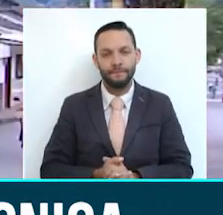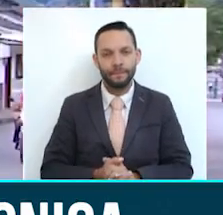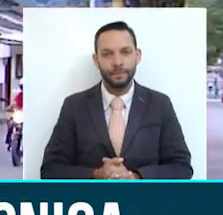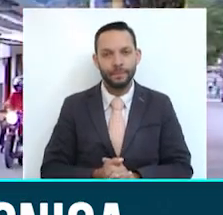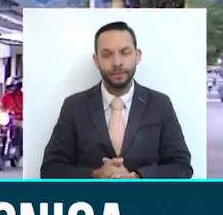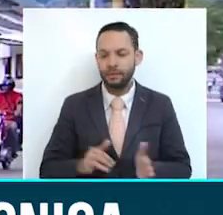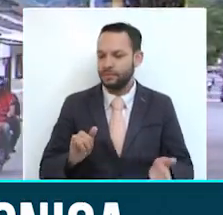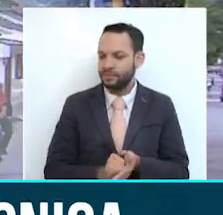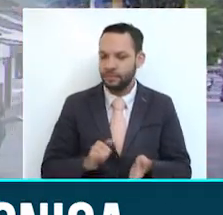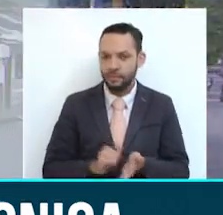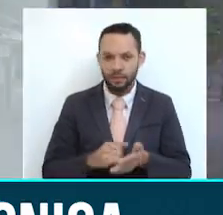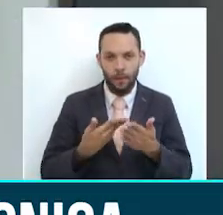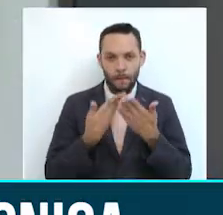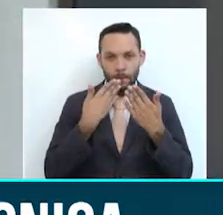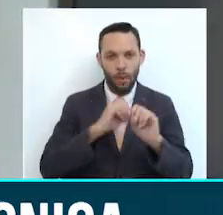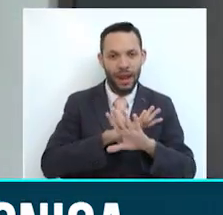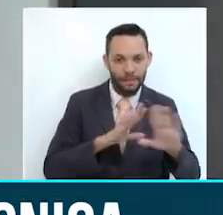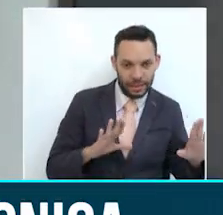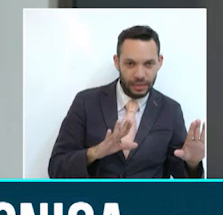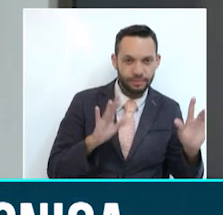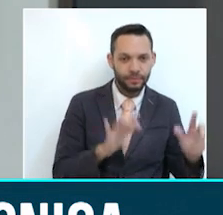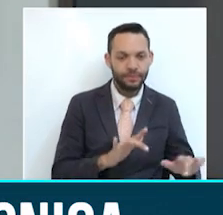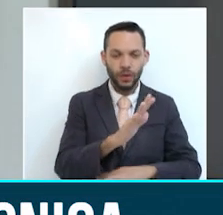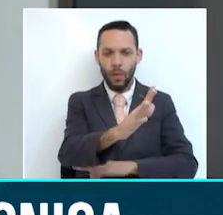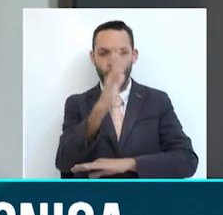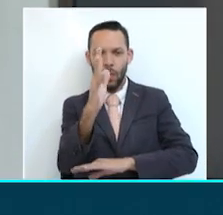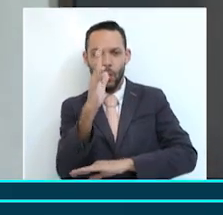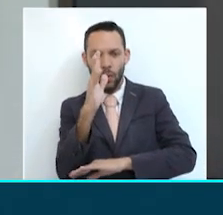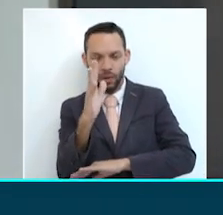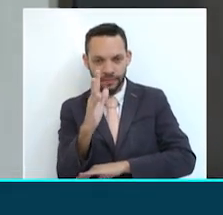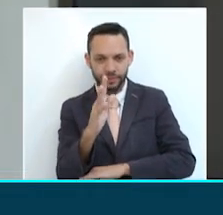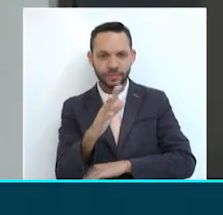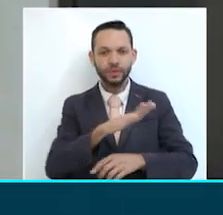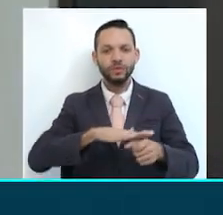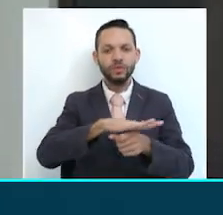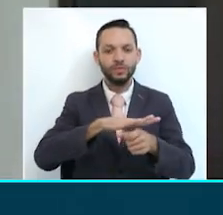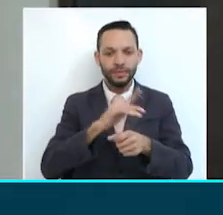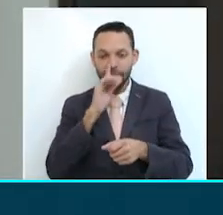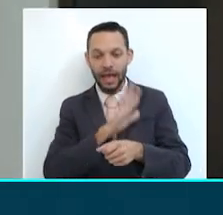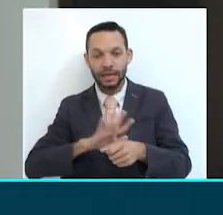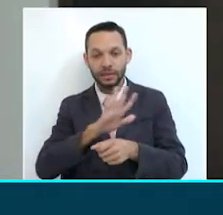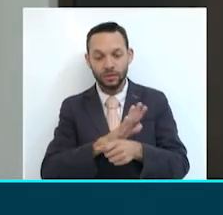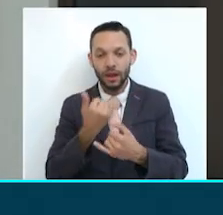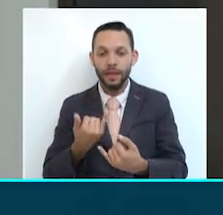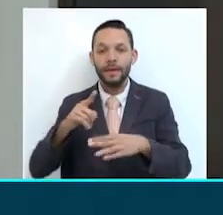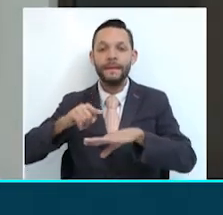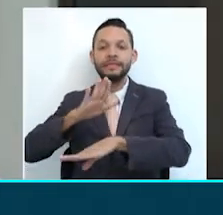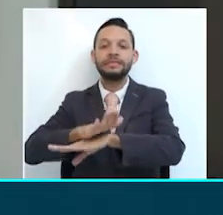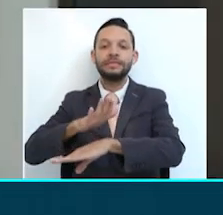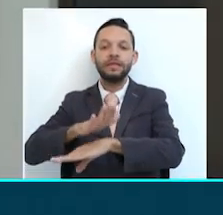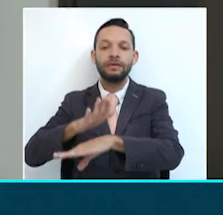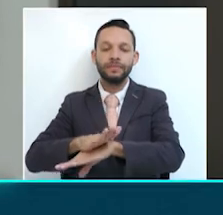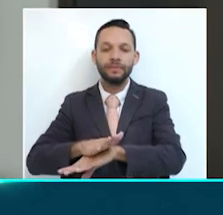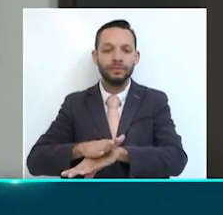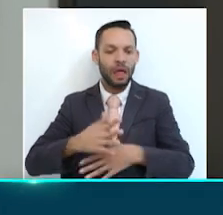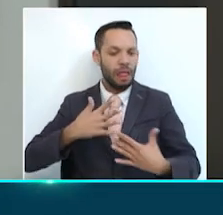Tenemos en la mañana el ciclo de conferencias con conferencistas locales y nacionales y en la tarde tenemos algo ya más lúdico y